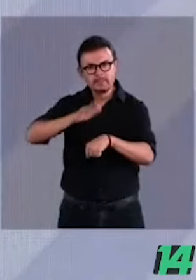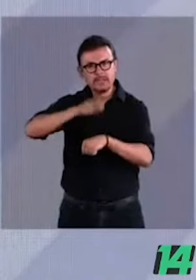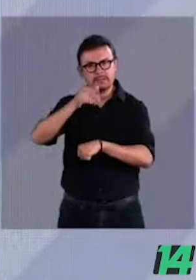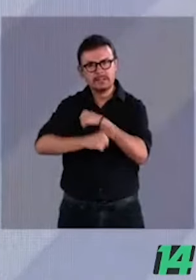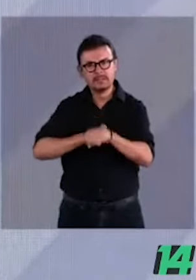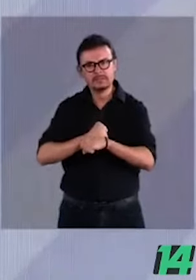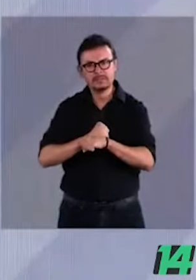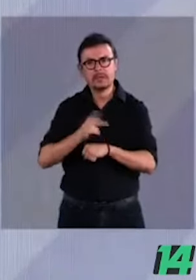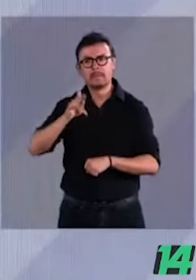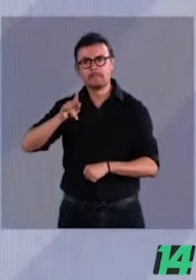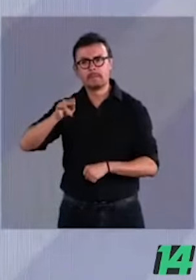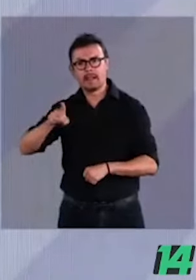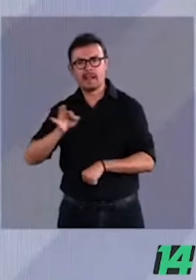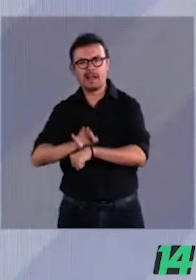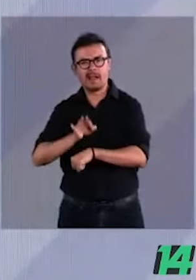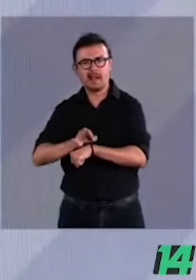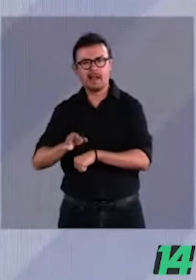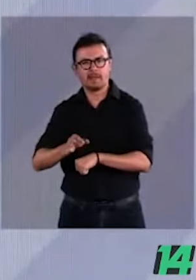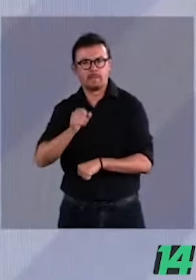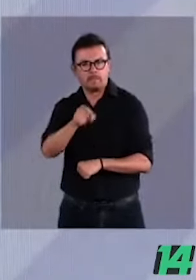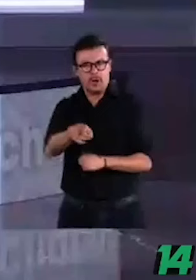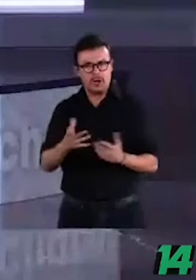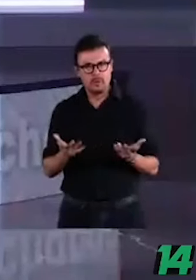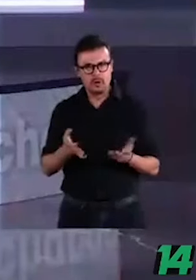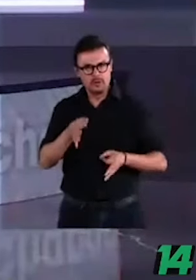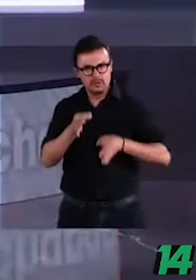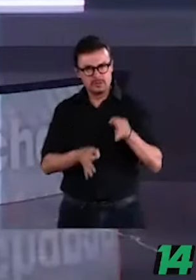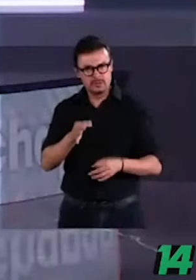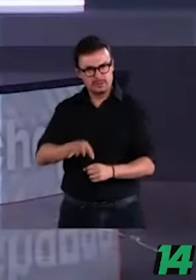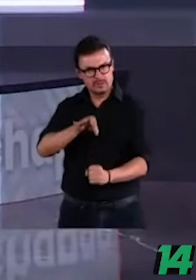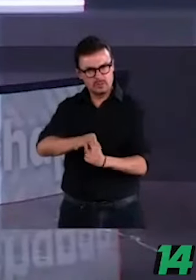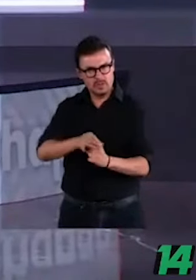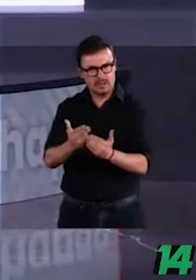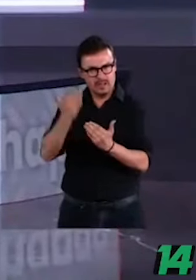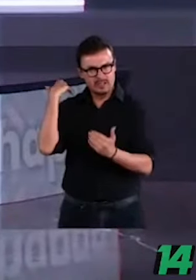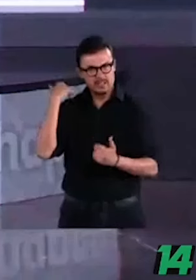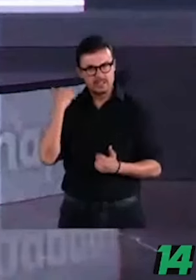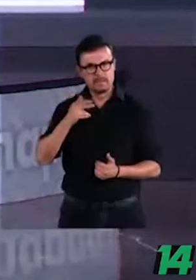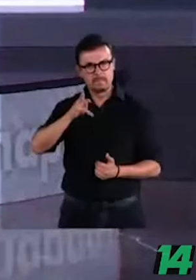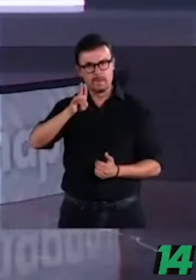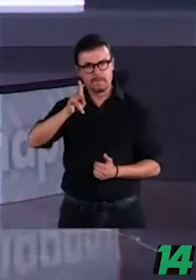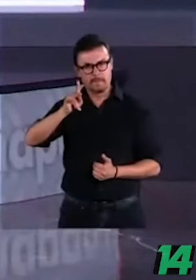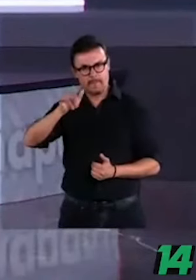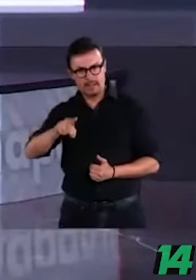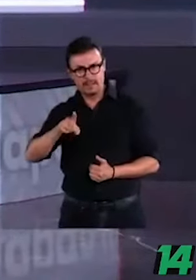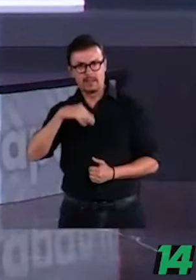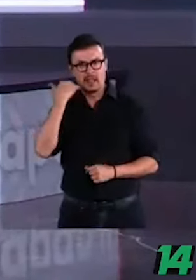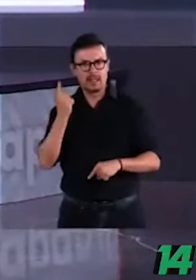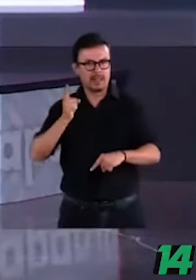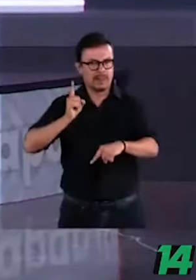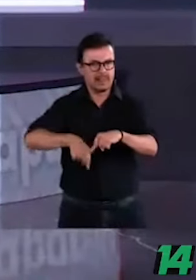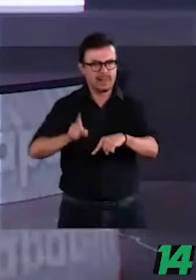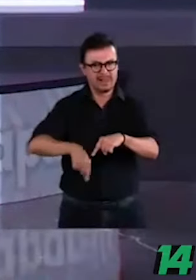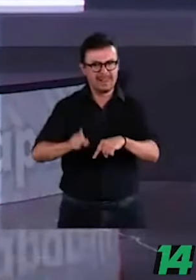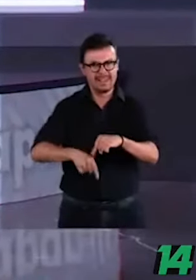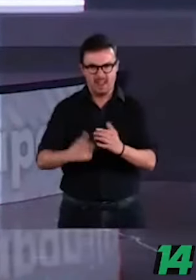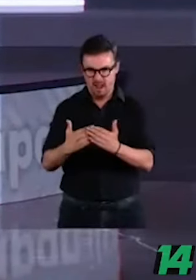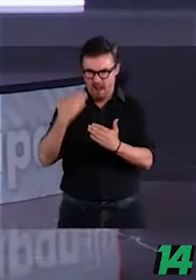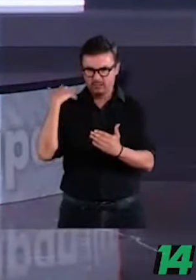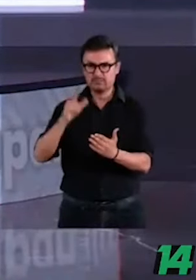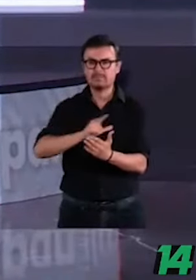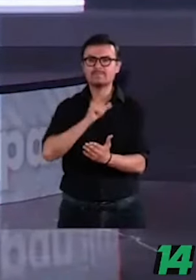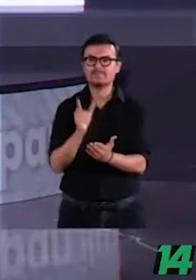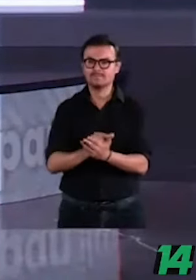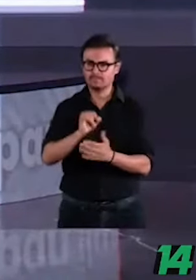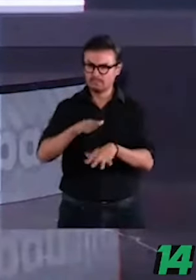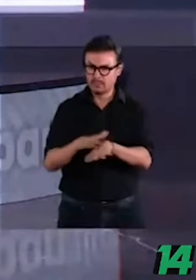que en el Tribunal Electoral del Poder Judicial de la Federación, al que el PRI y el PAN intentaron quitarle facultades cuando se discutía la reforma electoral, o que el